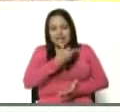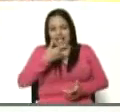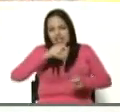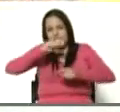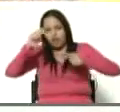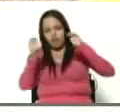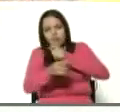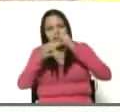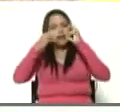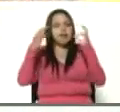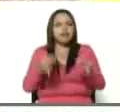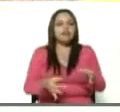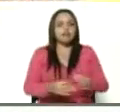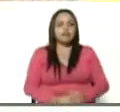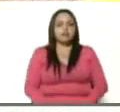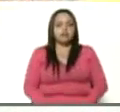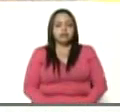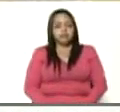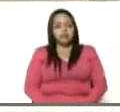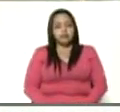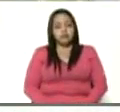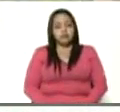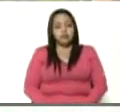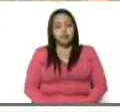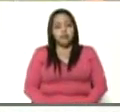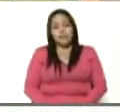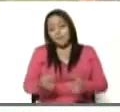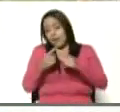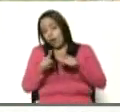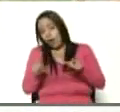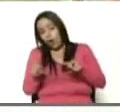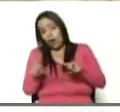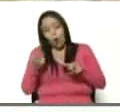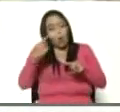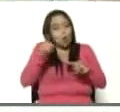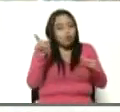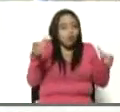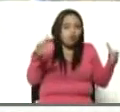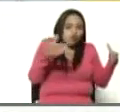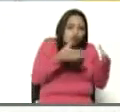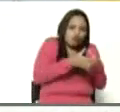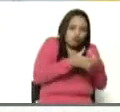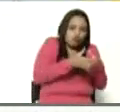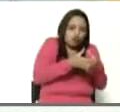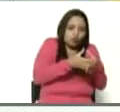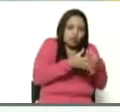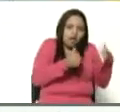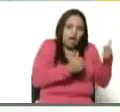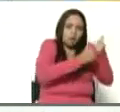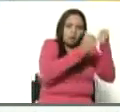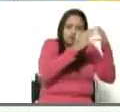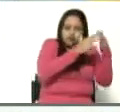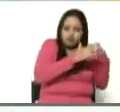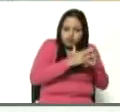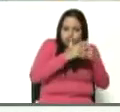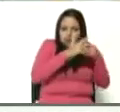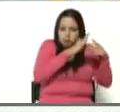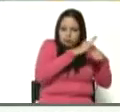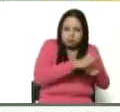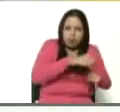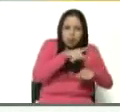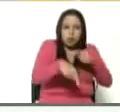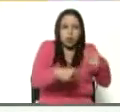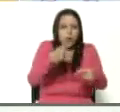realidad. Mientras hay un grupo de oligarcas, proimperialistas, que todos los días